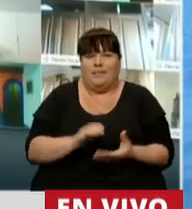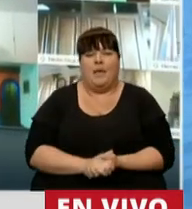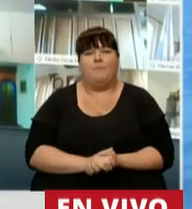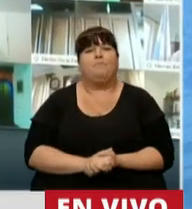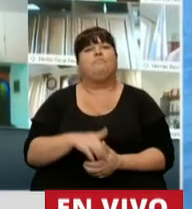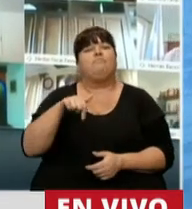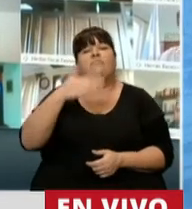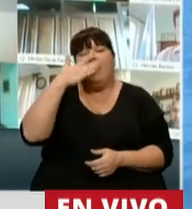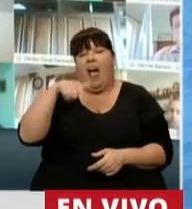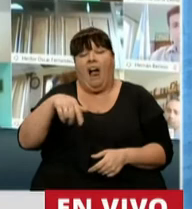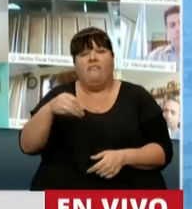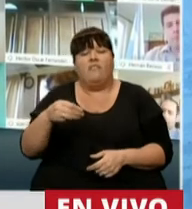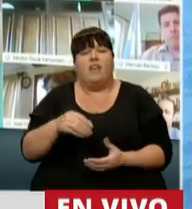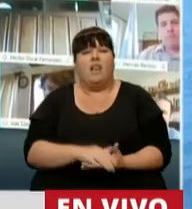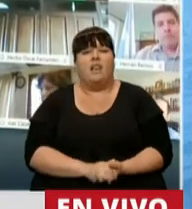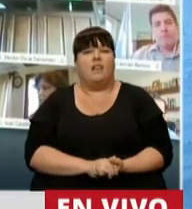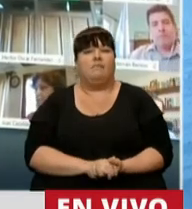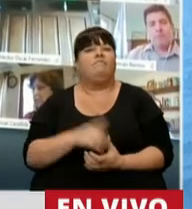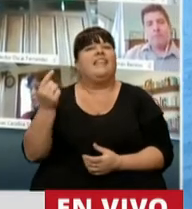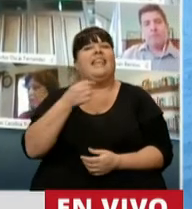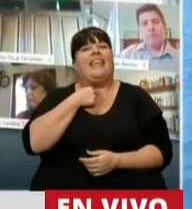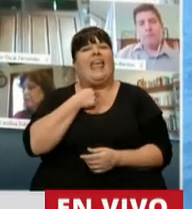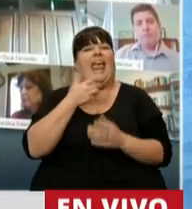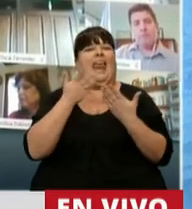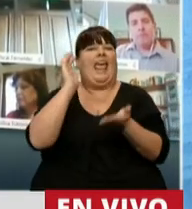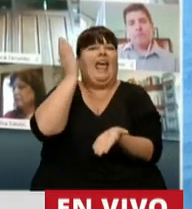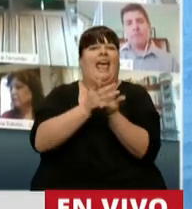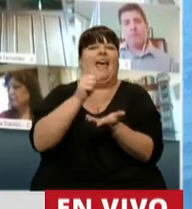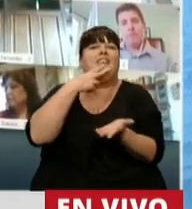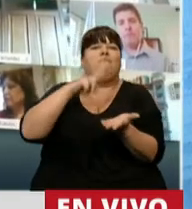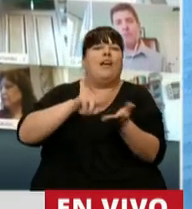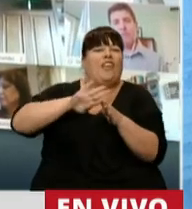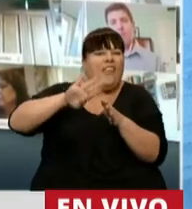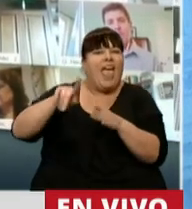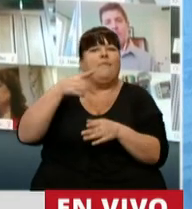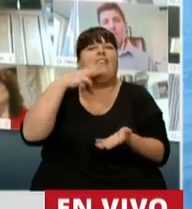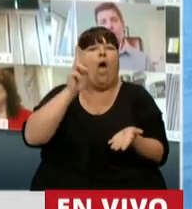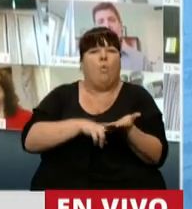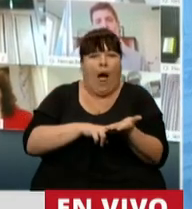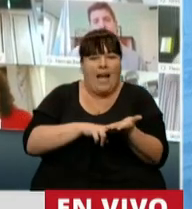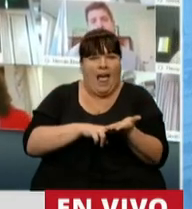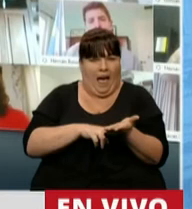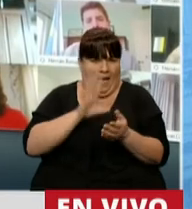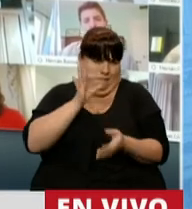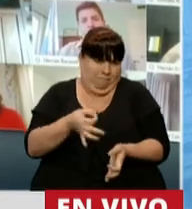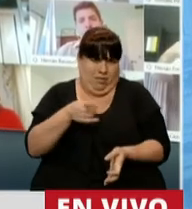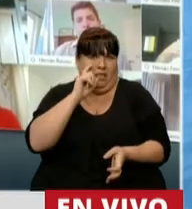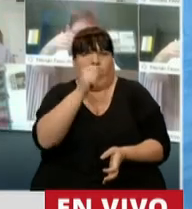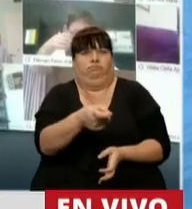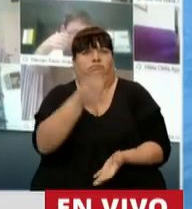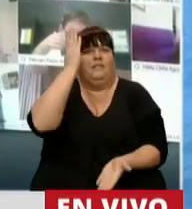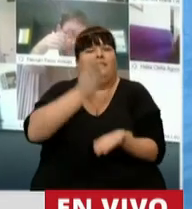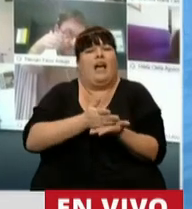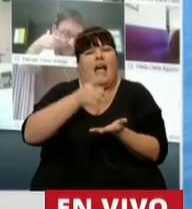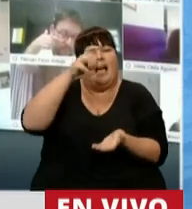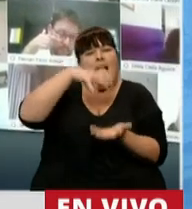Acá resulta que se pretende extinguir la acción penal tributaria y la acción penal aduanera en clara violación al fallo